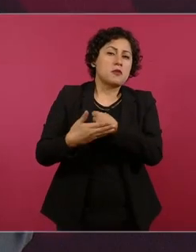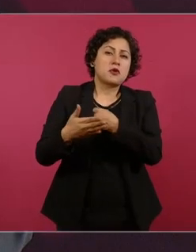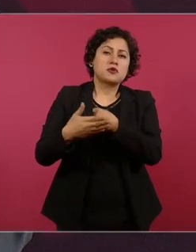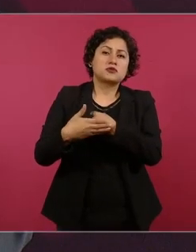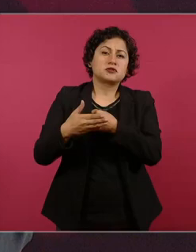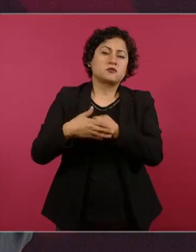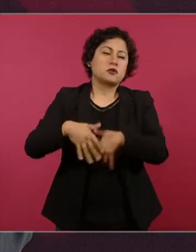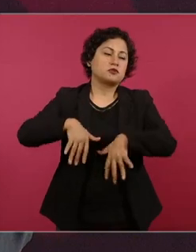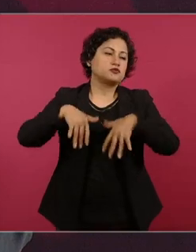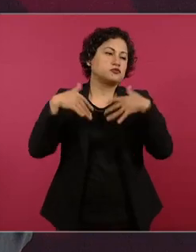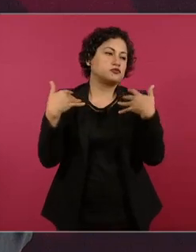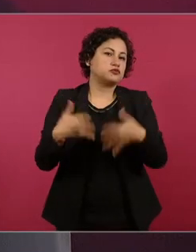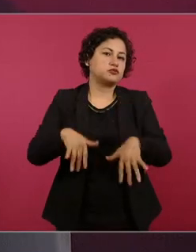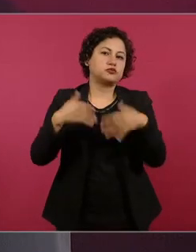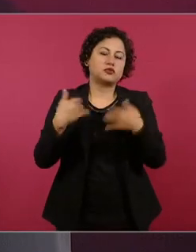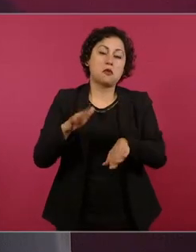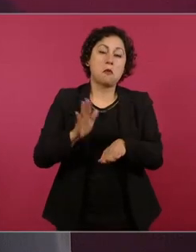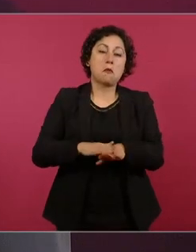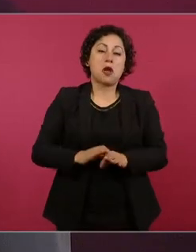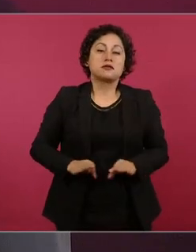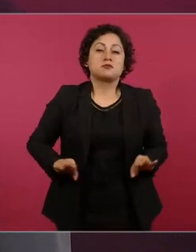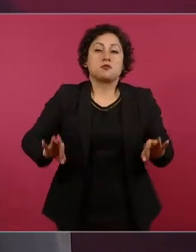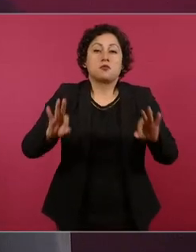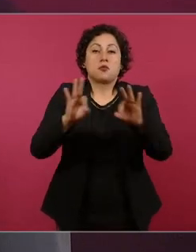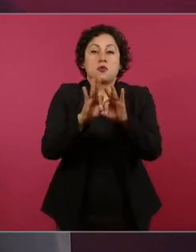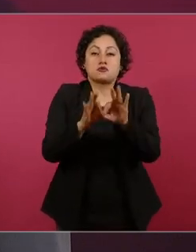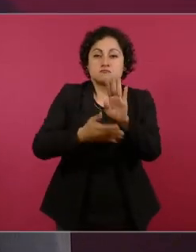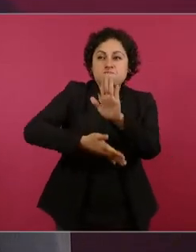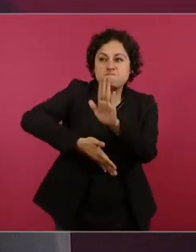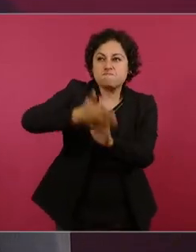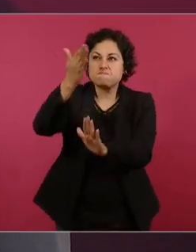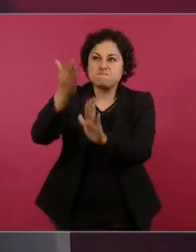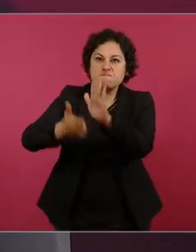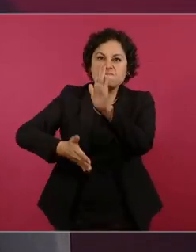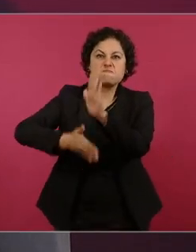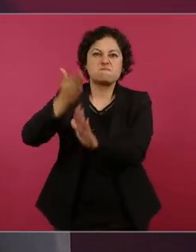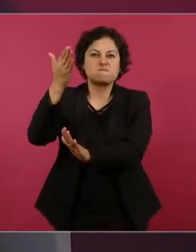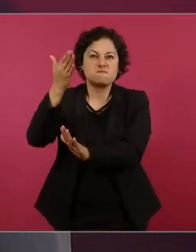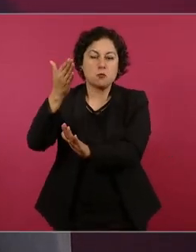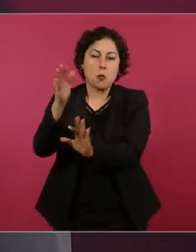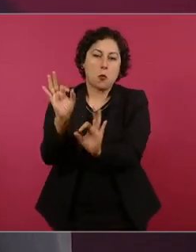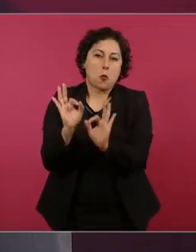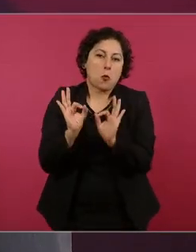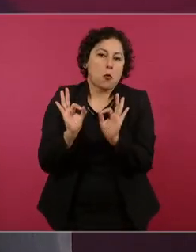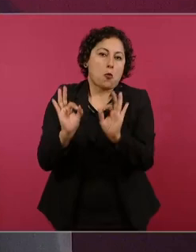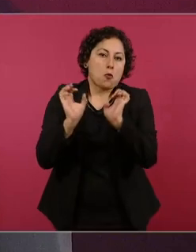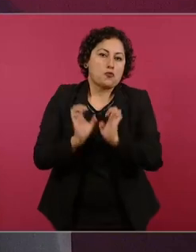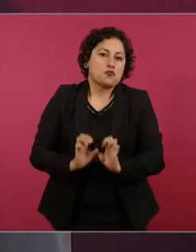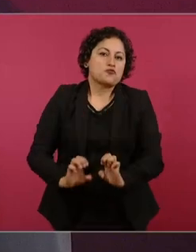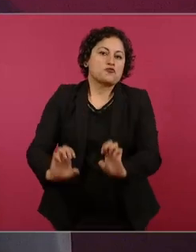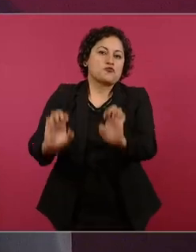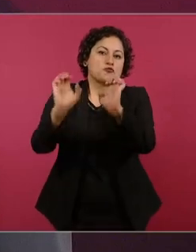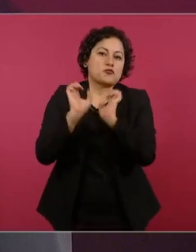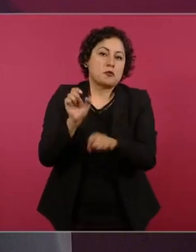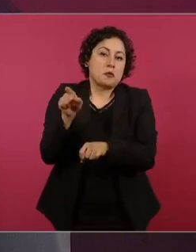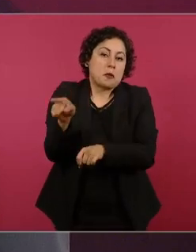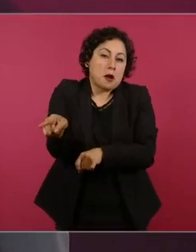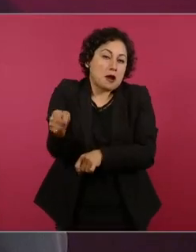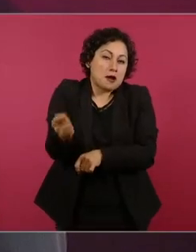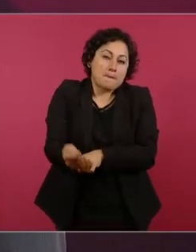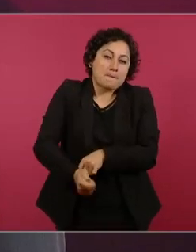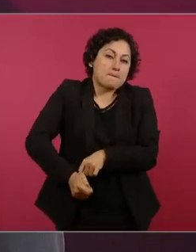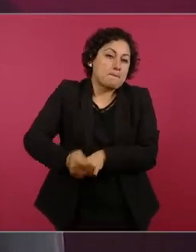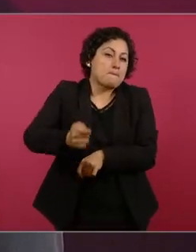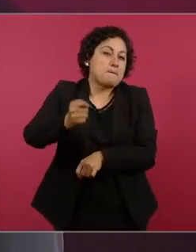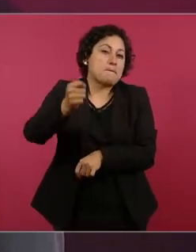inmobiliario residencial en la historia de nuestro queridísimo y